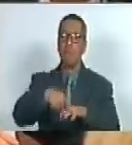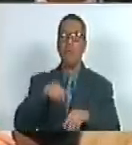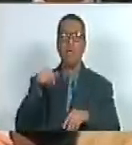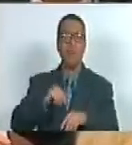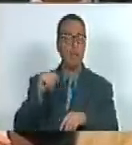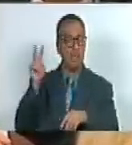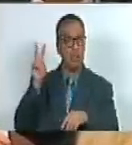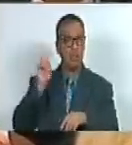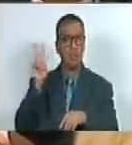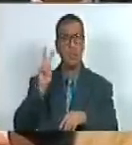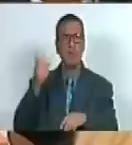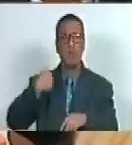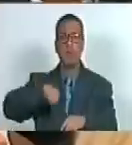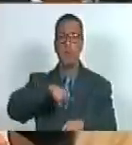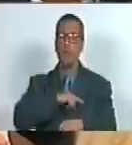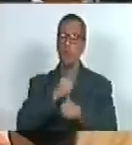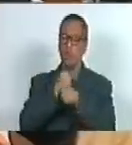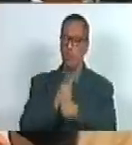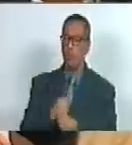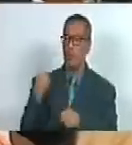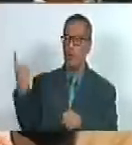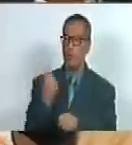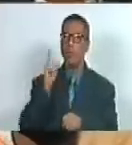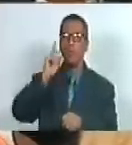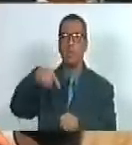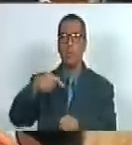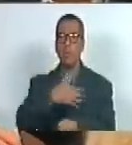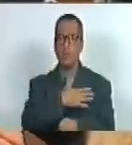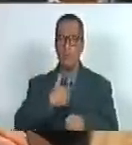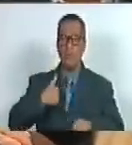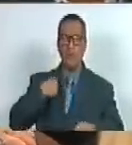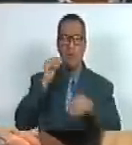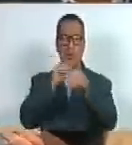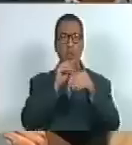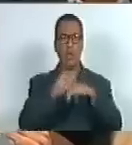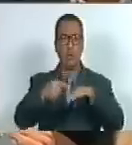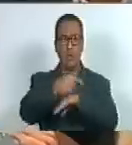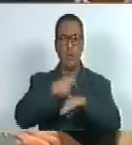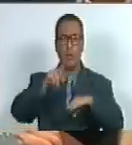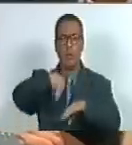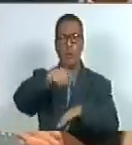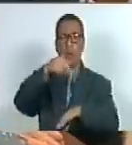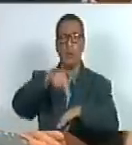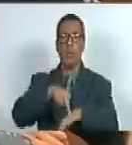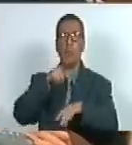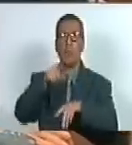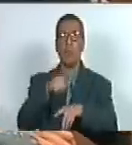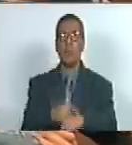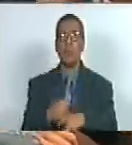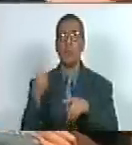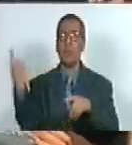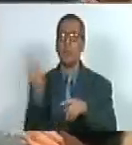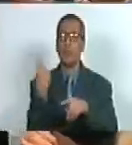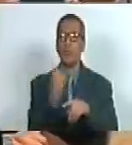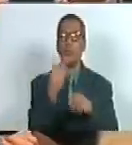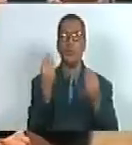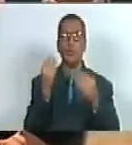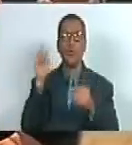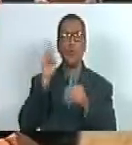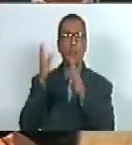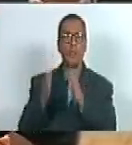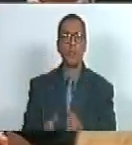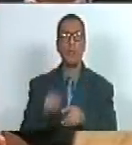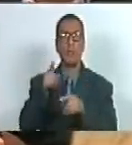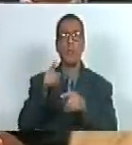Venezuela los estamos esperando desde acá también queremos hacer un llamado al gobierno nacional ya han regresado muchos venezolanos y